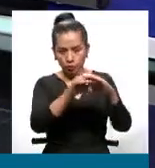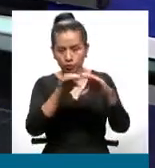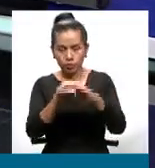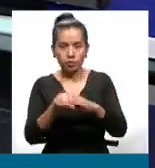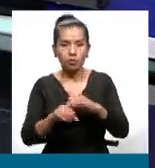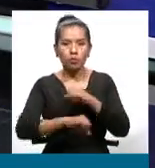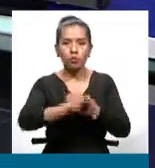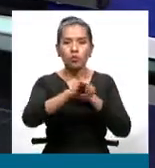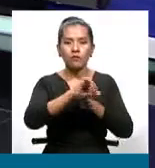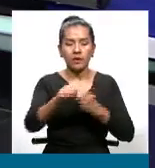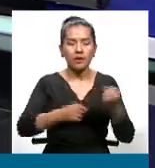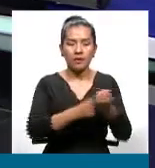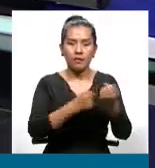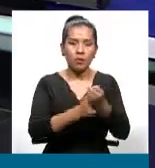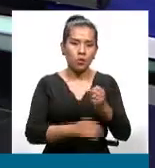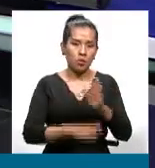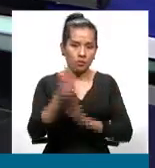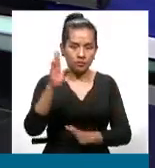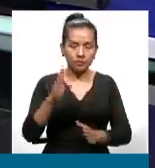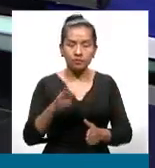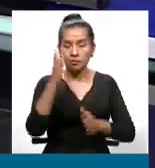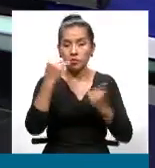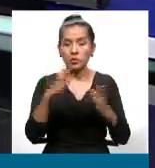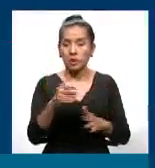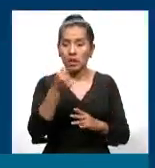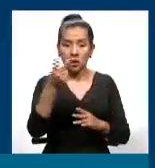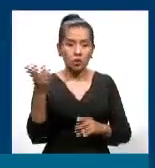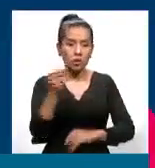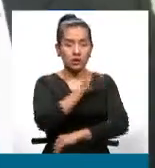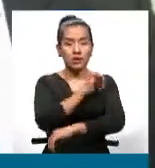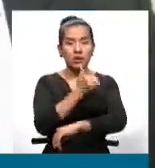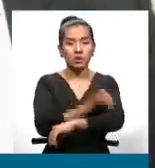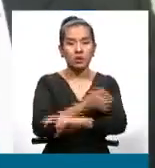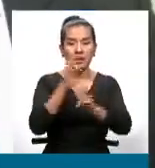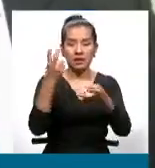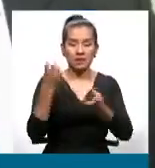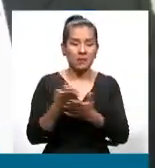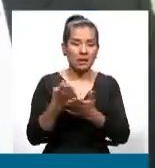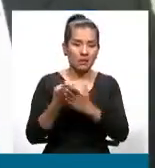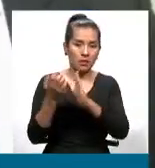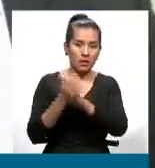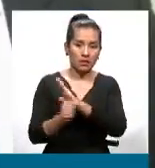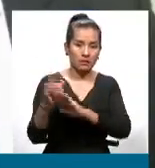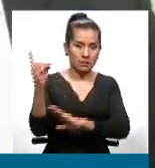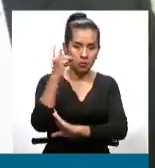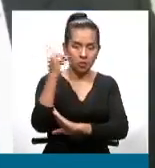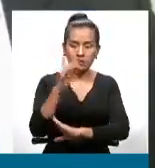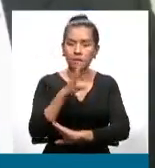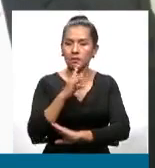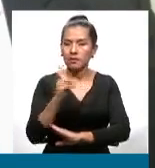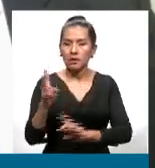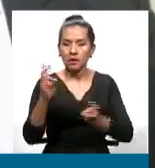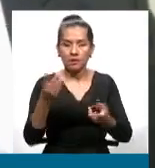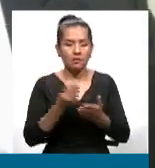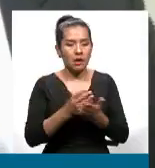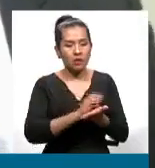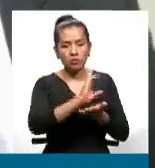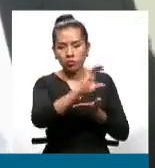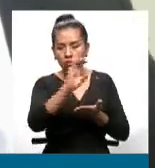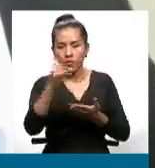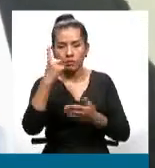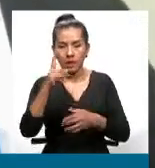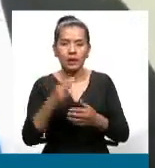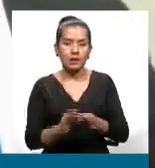recogiendo muchas aseveraciones por parte de autoridades en economía en el país, de que la inversión pública es efectivamente uno de los pilares